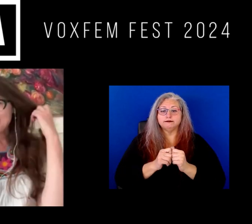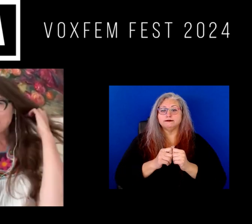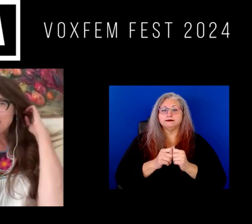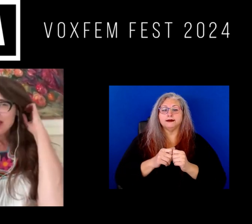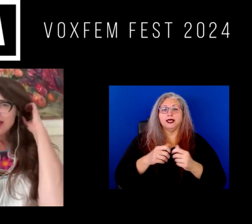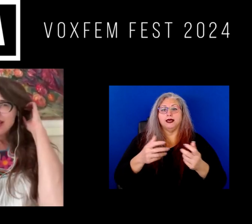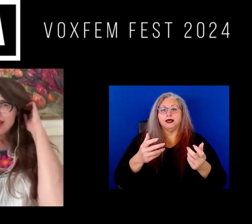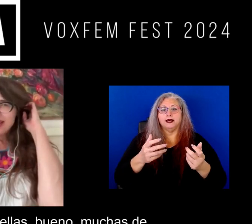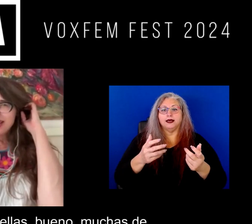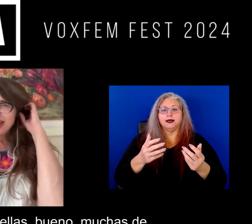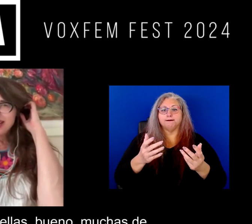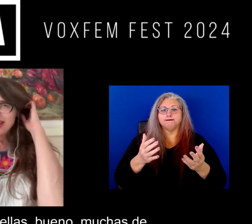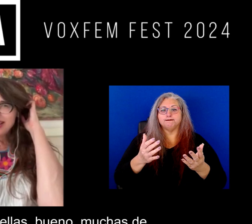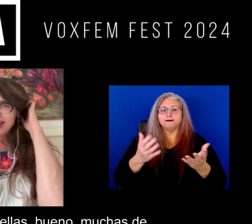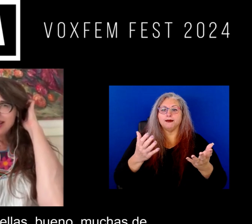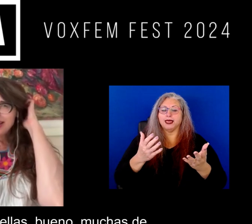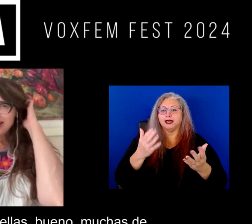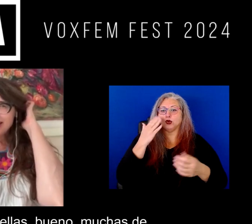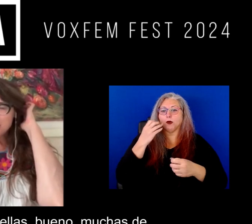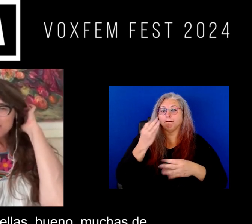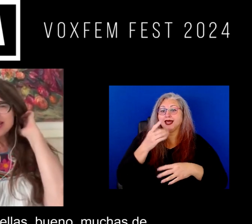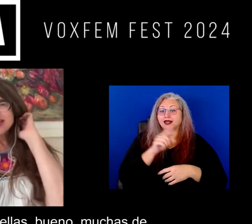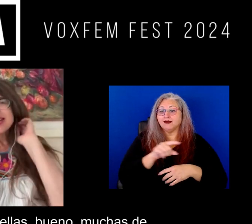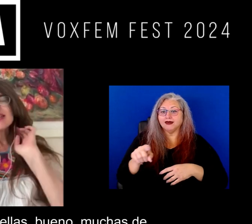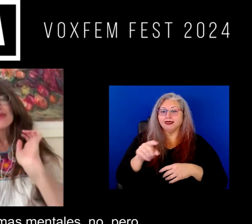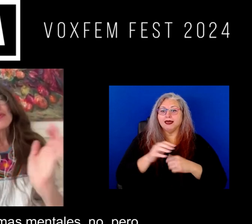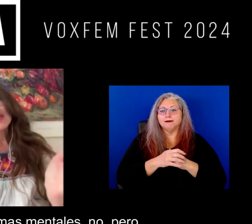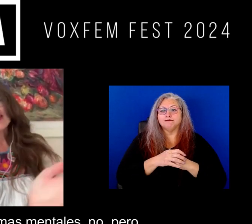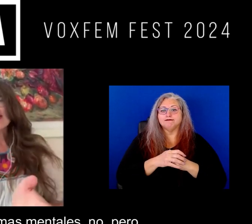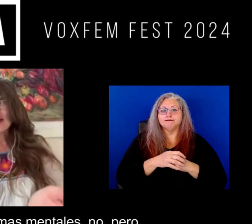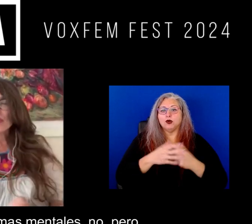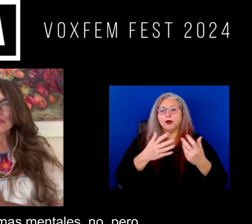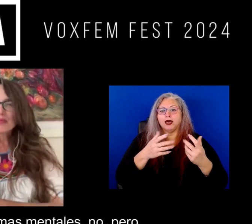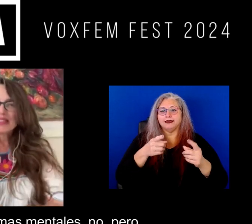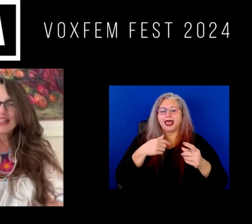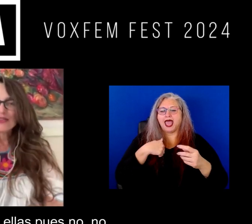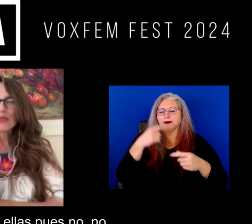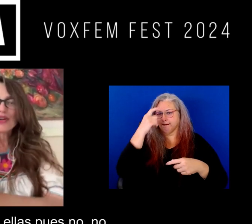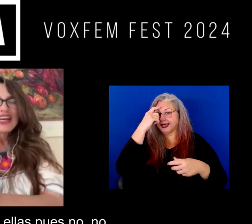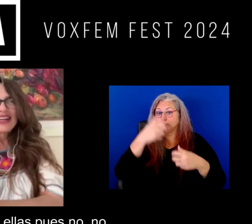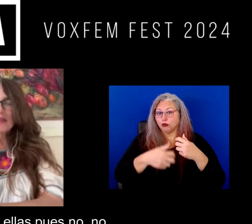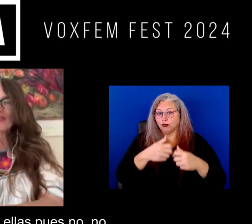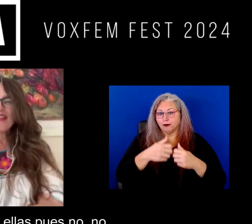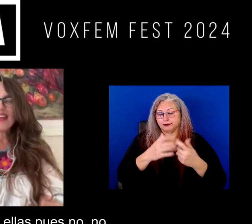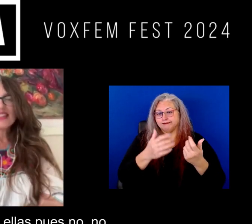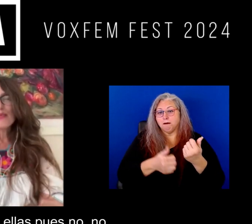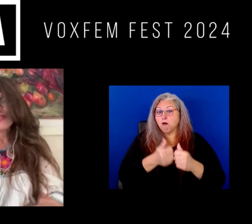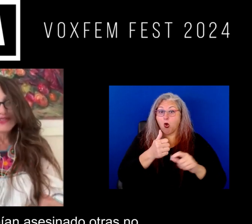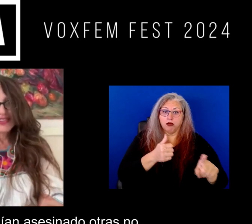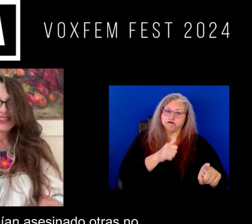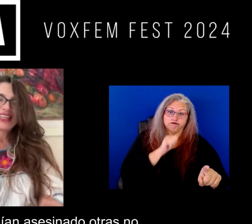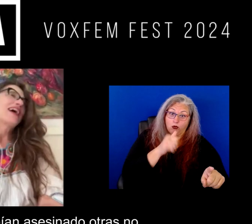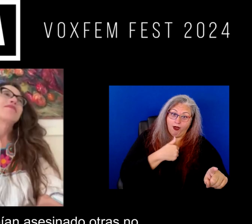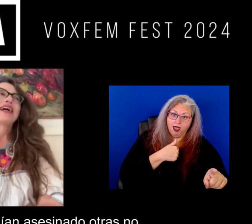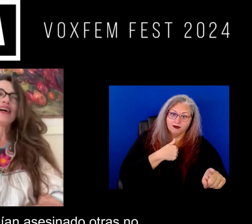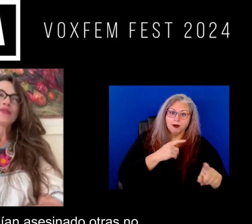que muchas de ellas, bueno, muchas de ellas tenían problemas mentales, ¿no? Pero la mayoría de ellas, pues no, ¿no?